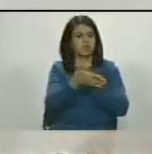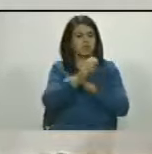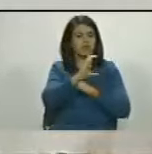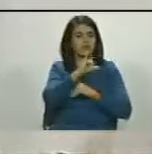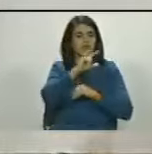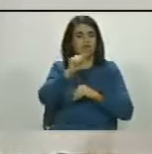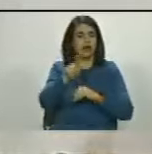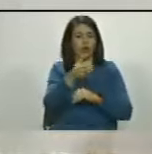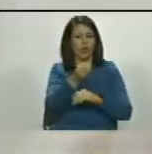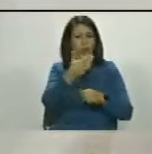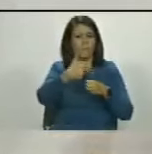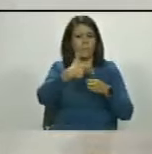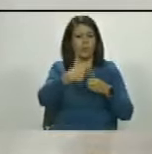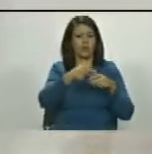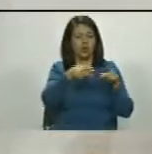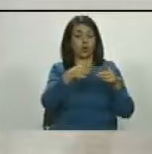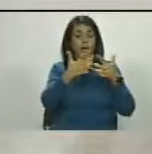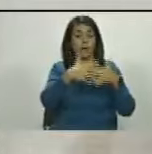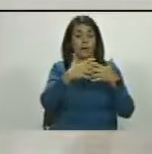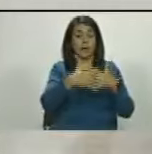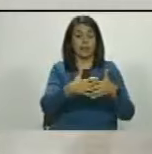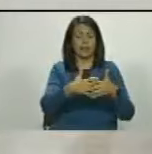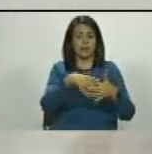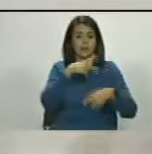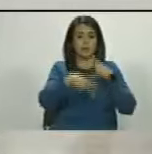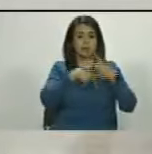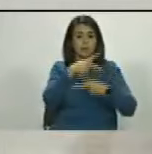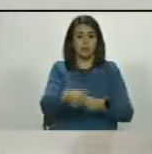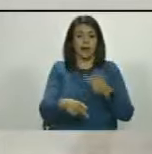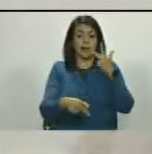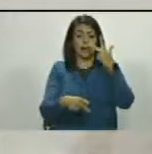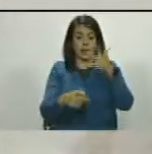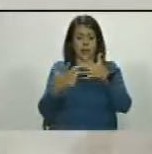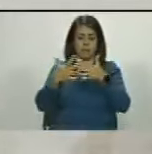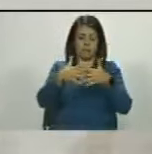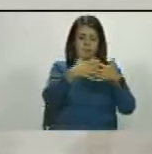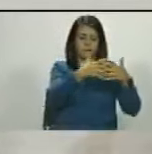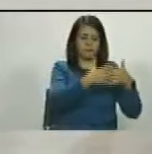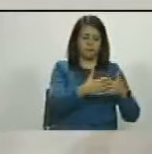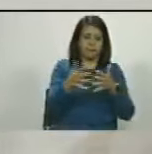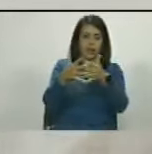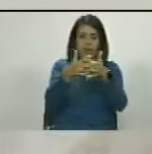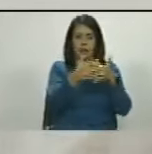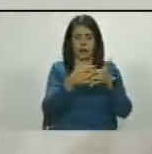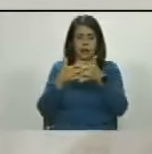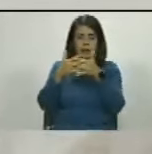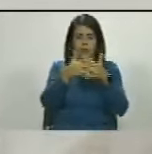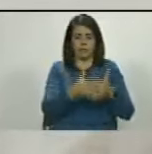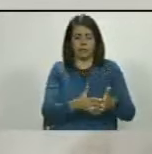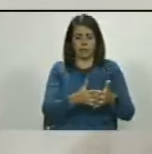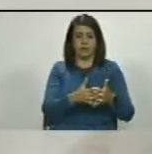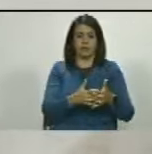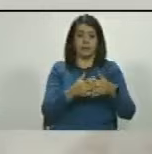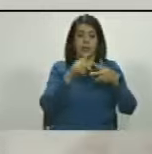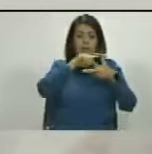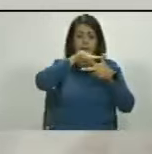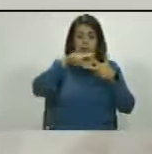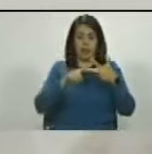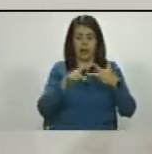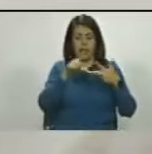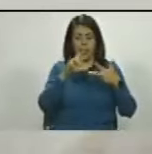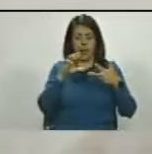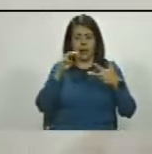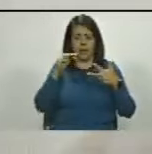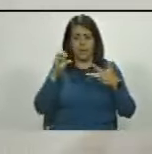CITGO, Petroleum Corporation, es una empresa refinadora con tres refinerías en Estados Unidos, Ley Charles, Corpus Christi y Lemon,